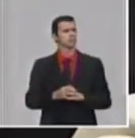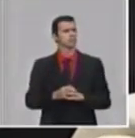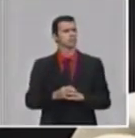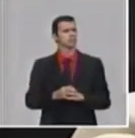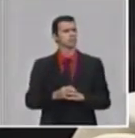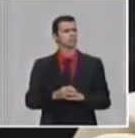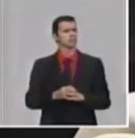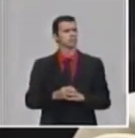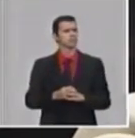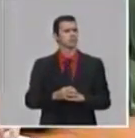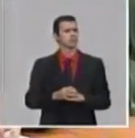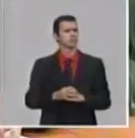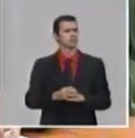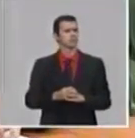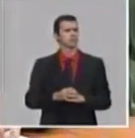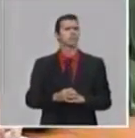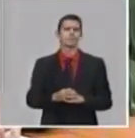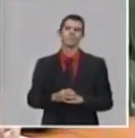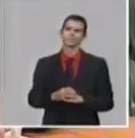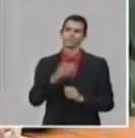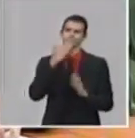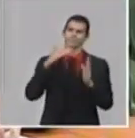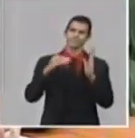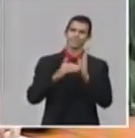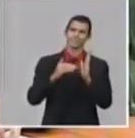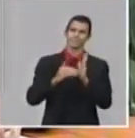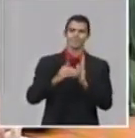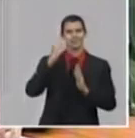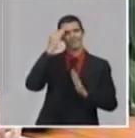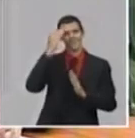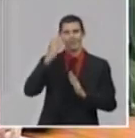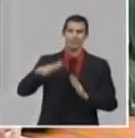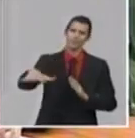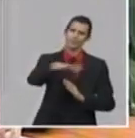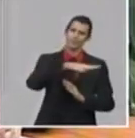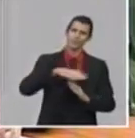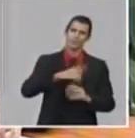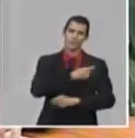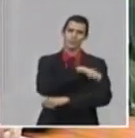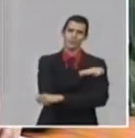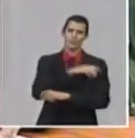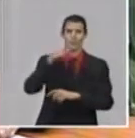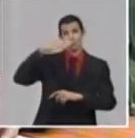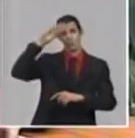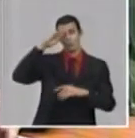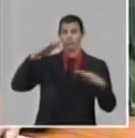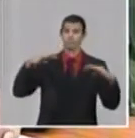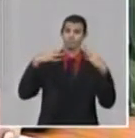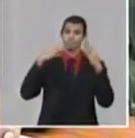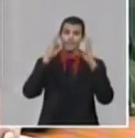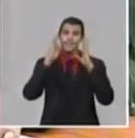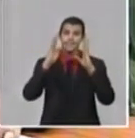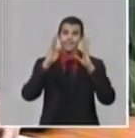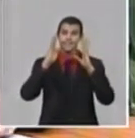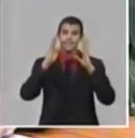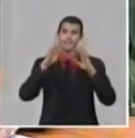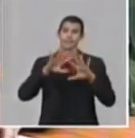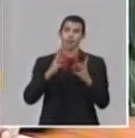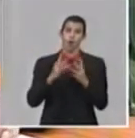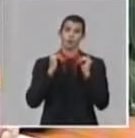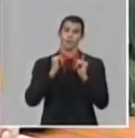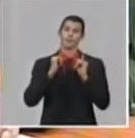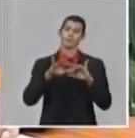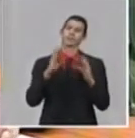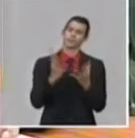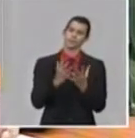6GB 258? Bueno, buenas tardes y un saludo para todo el pueblo cubano, que sabemos que sigue atentamente todo lo que